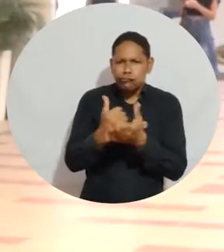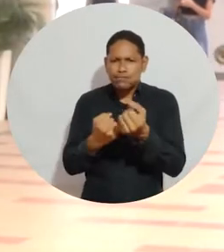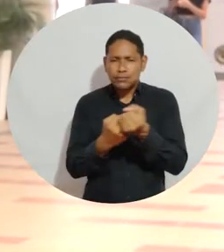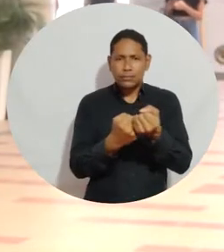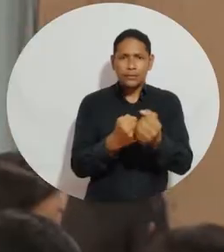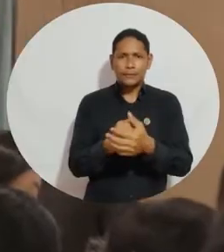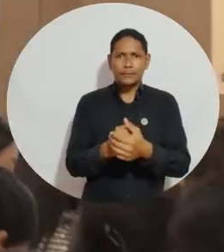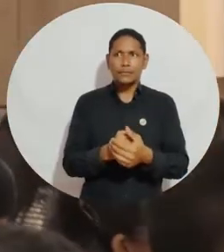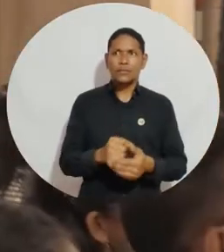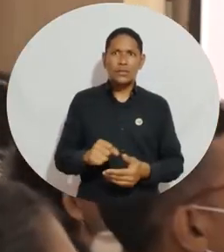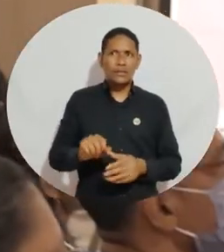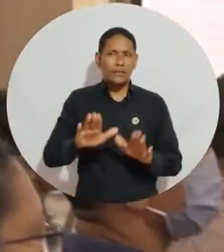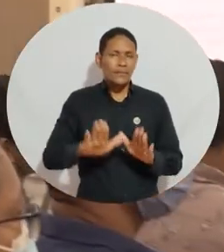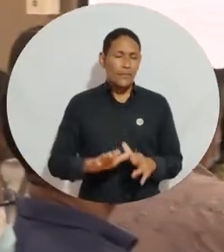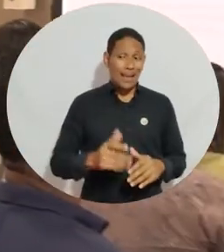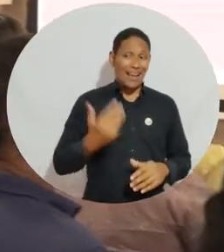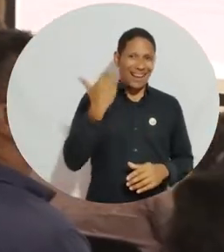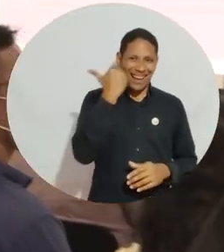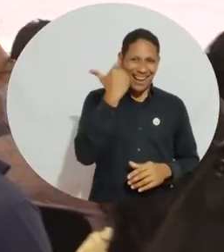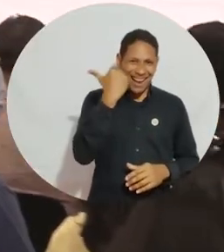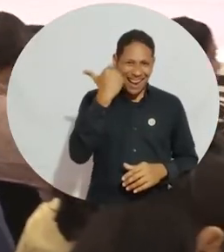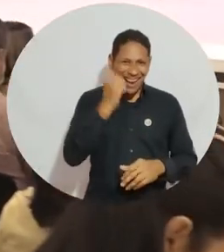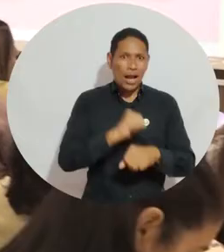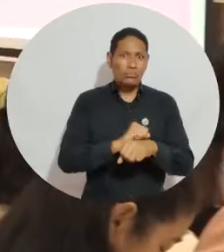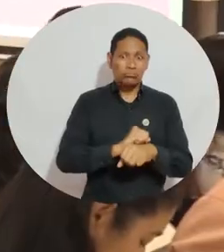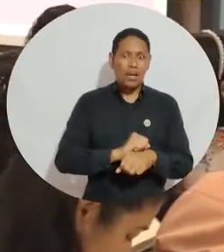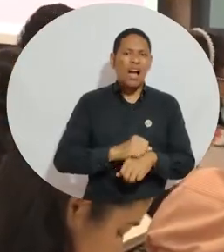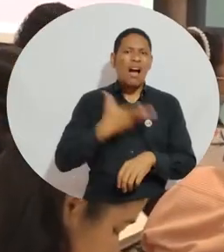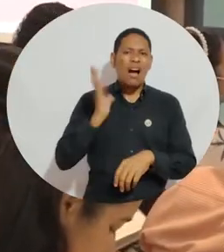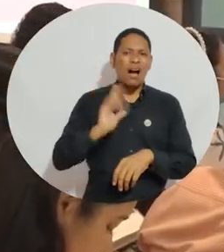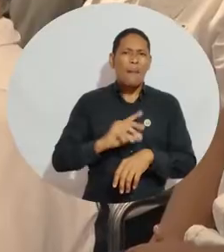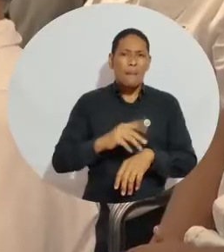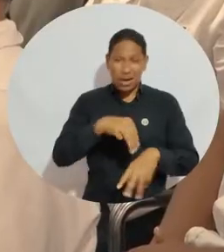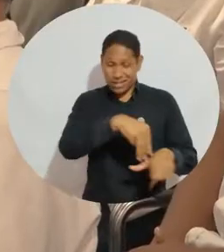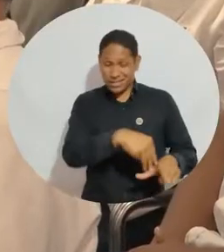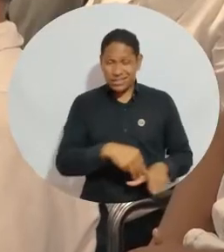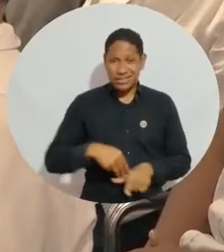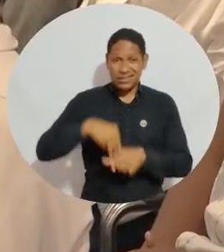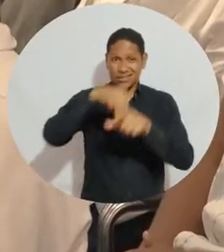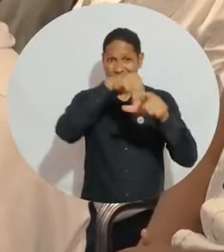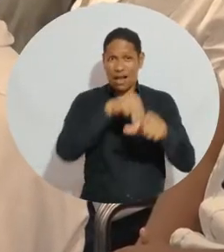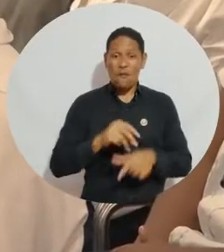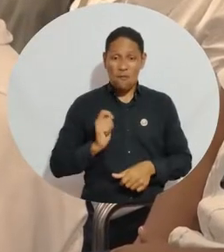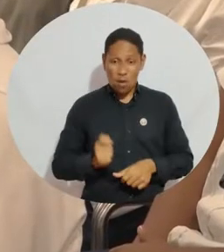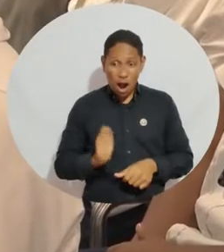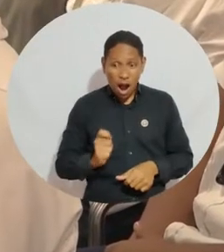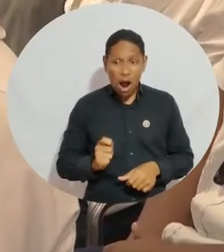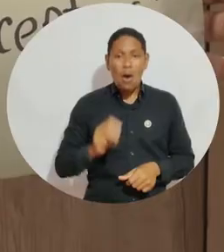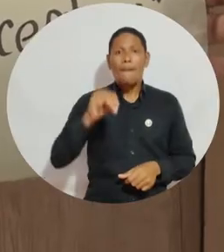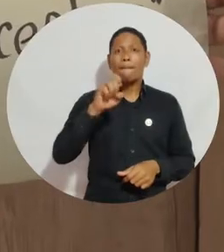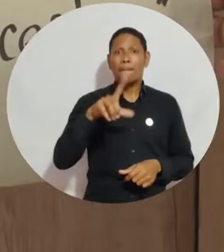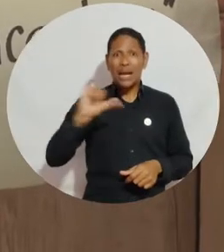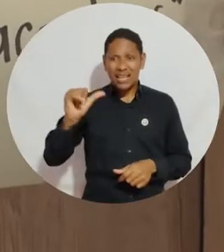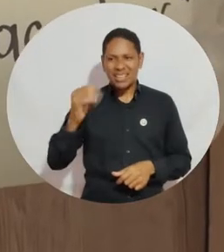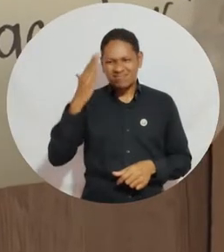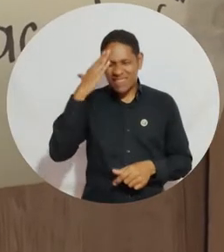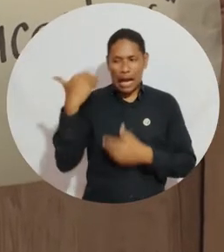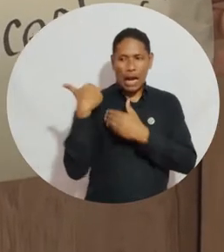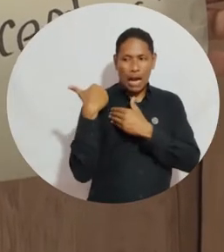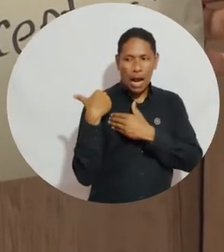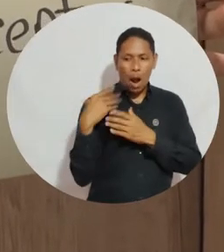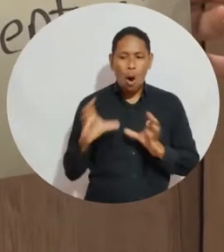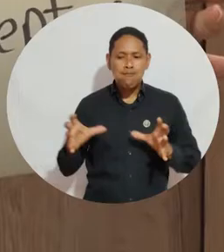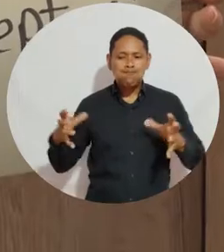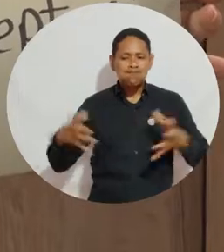adolescentes. La actividad, liderada por la abogada magíster Melina Quintero Santos, docente del Área de Derechos Humanos del